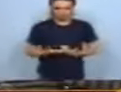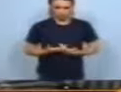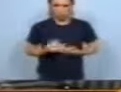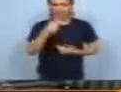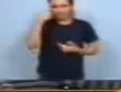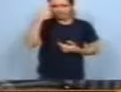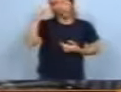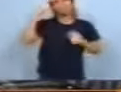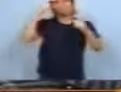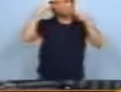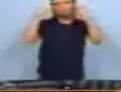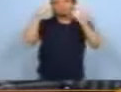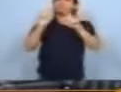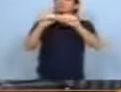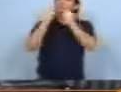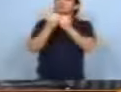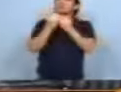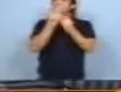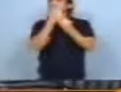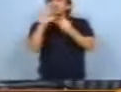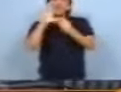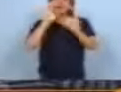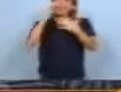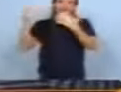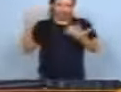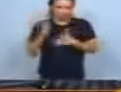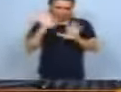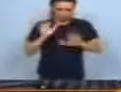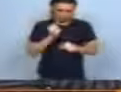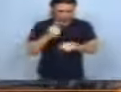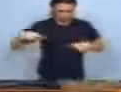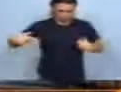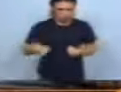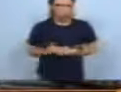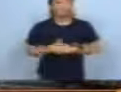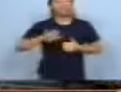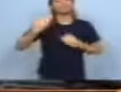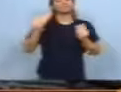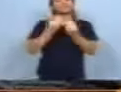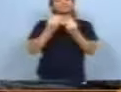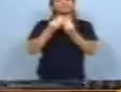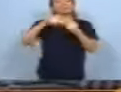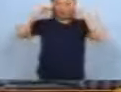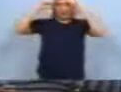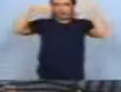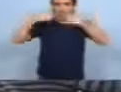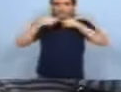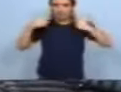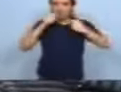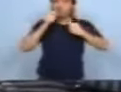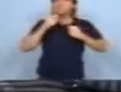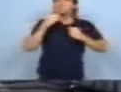Mira, en todo el país habrá un asiento de algo, haciendo cosas, ¿no? Después hay muchas que se ponen el pañuelo, que son madres